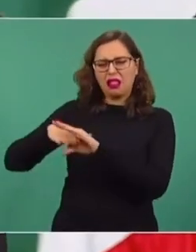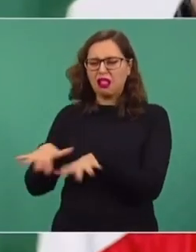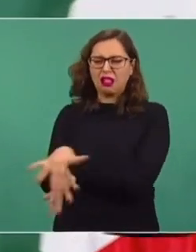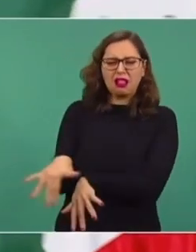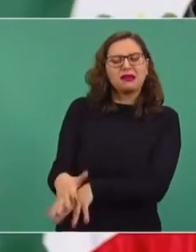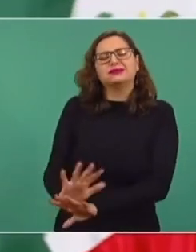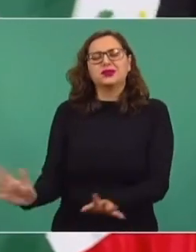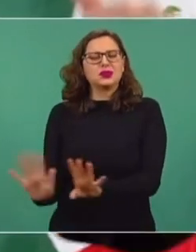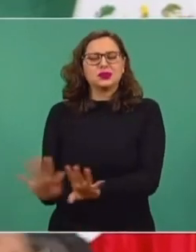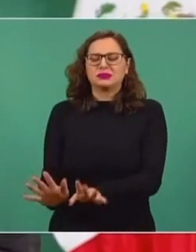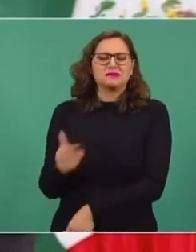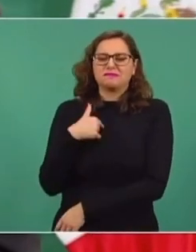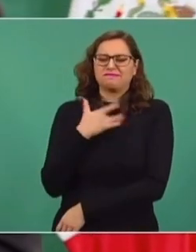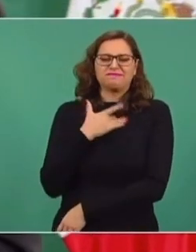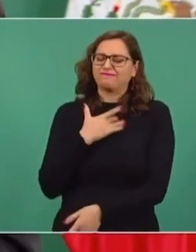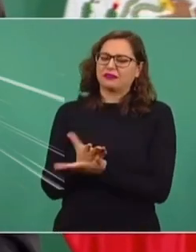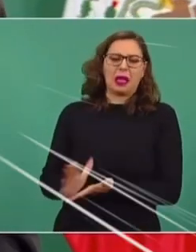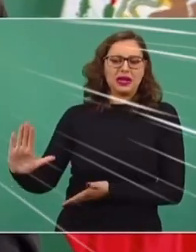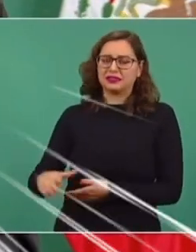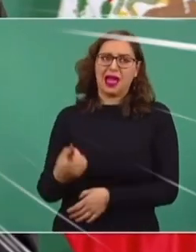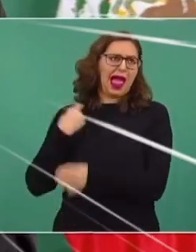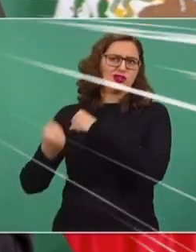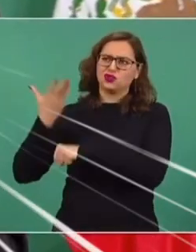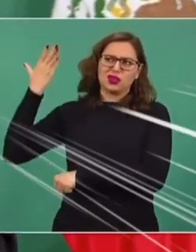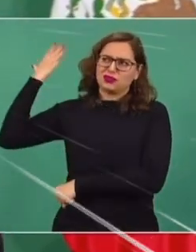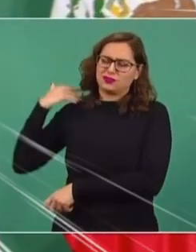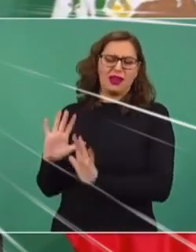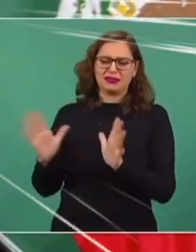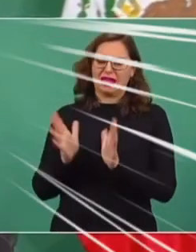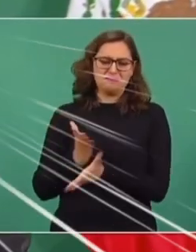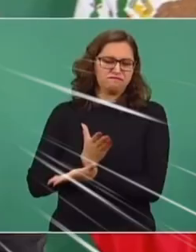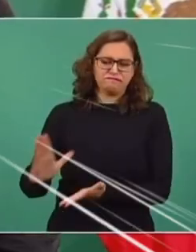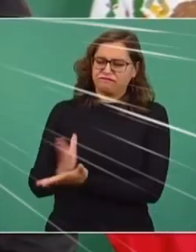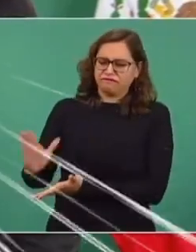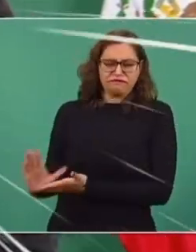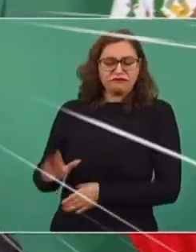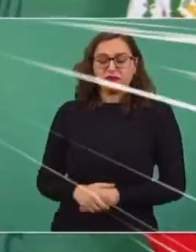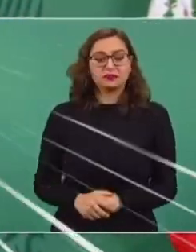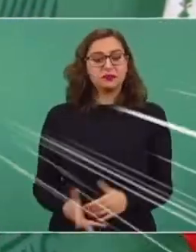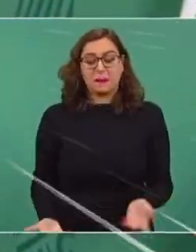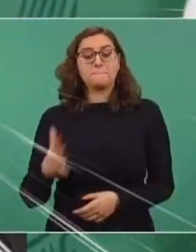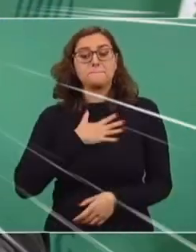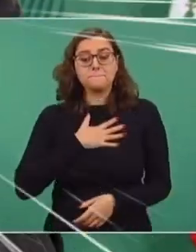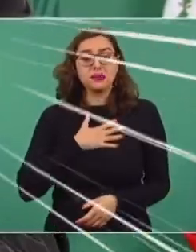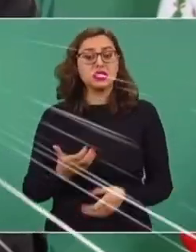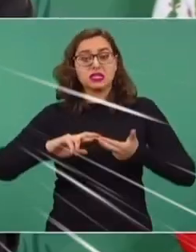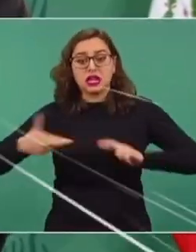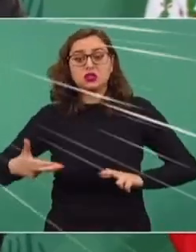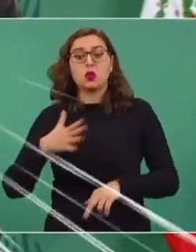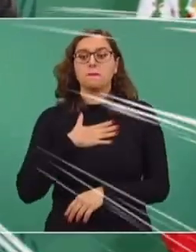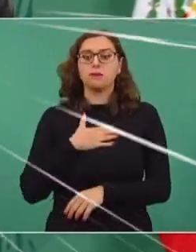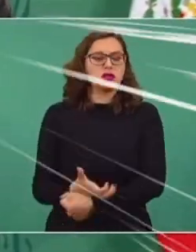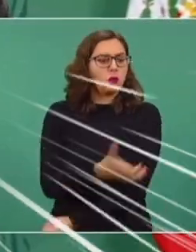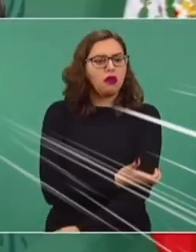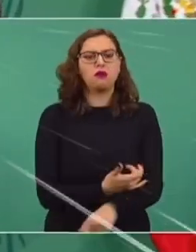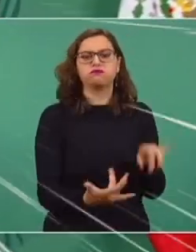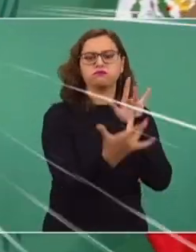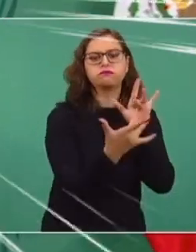Eso tiene que ver con la antidemocracia. Yo me relaciono con otros compañeros a partir de nuestra identificación